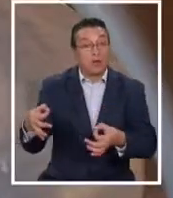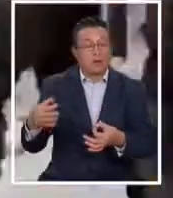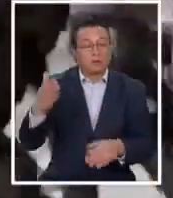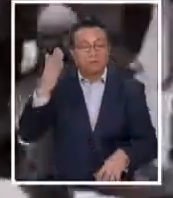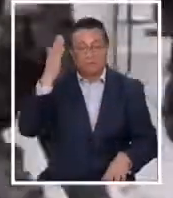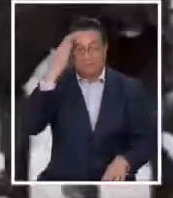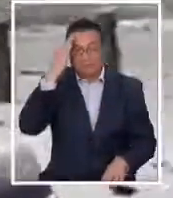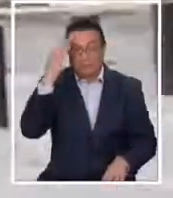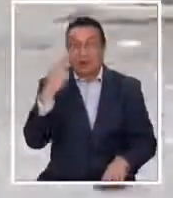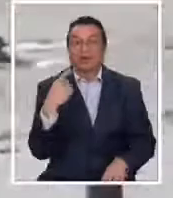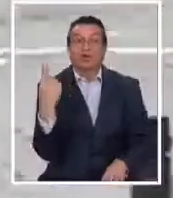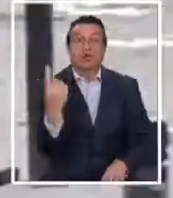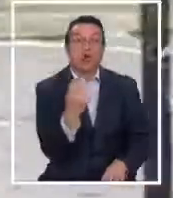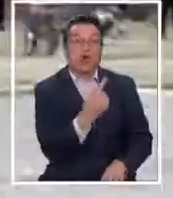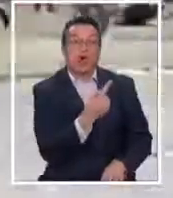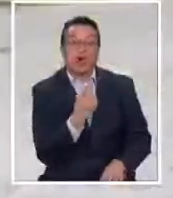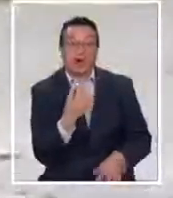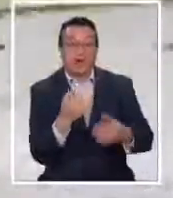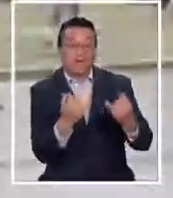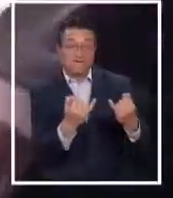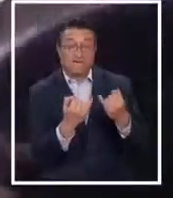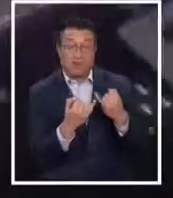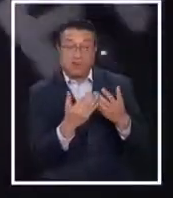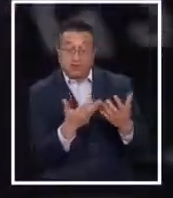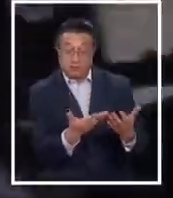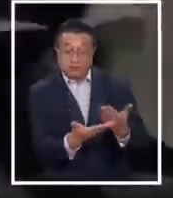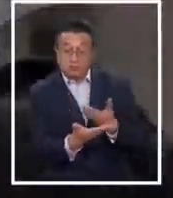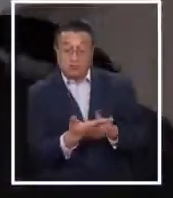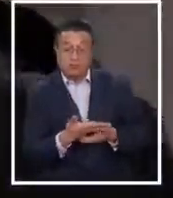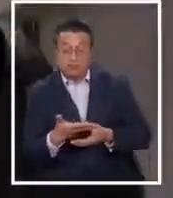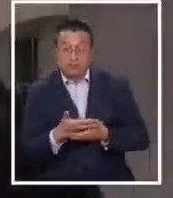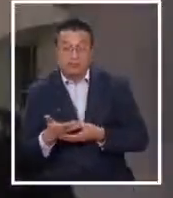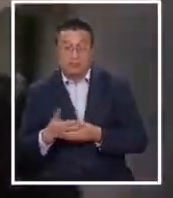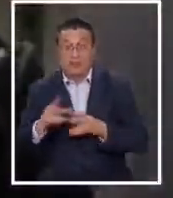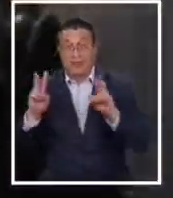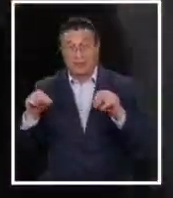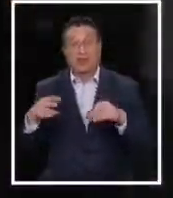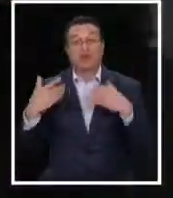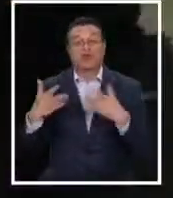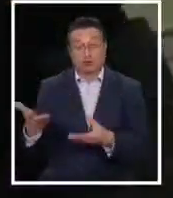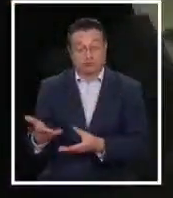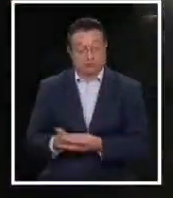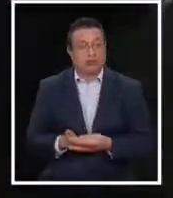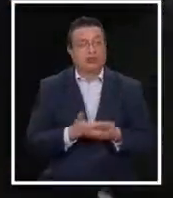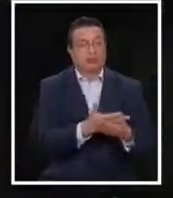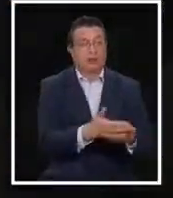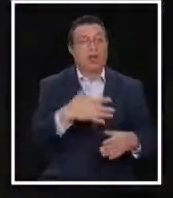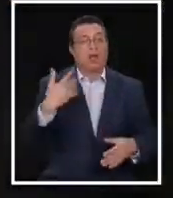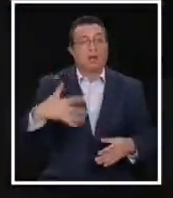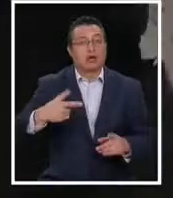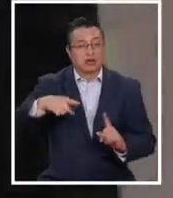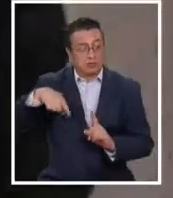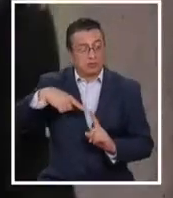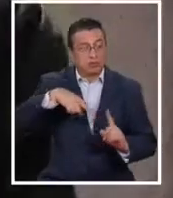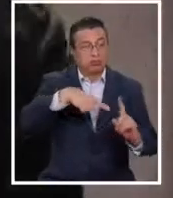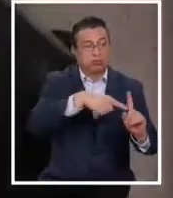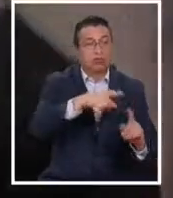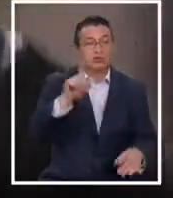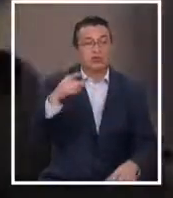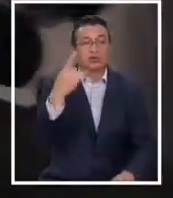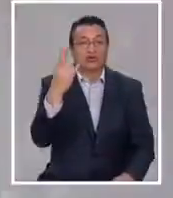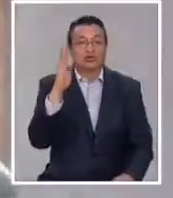recordando que todos los informes que se han recibido relacionados con esta materia han tenido un importante seguimiento desde la